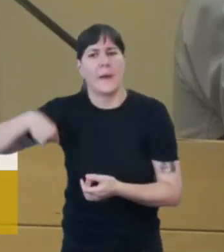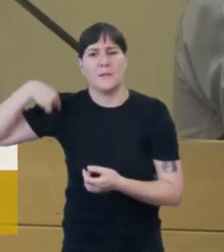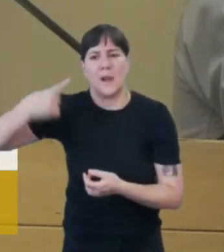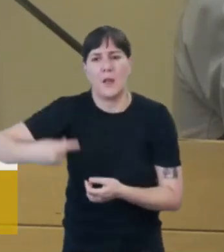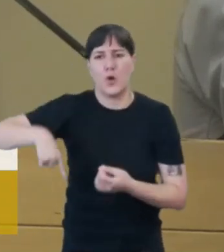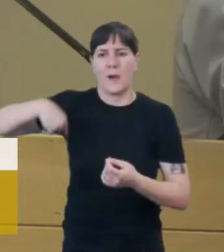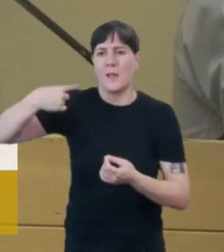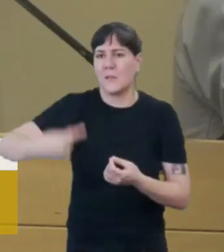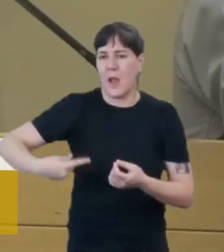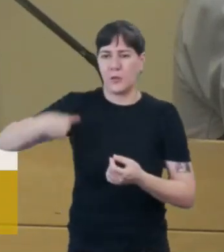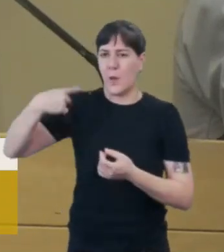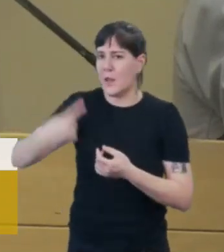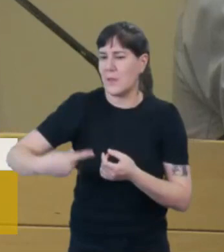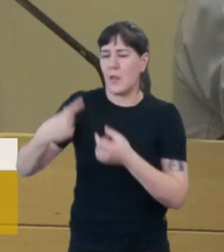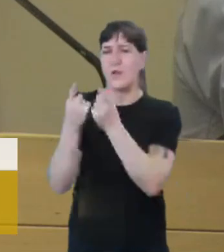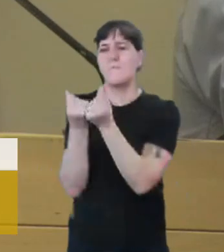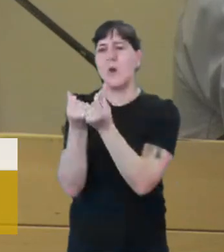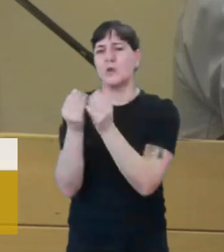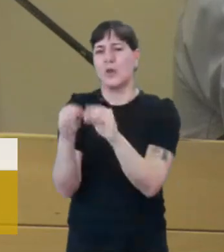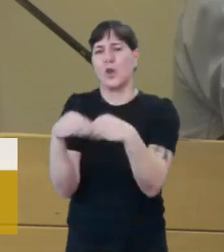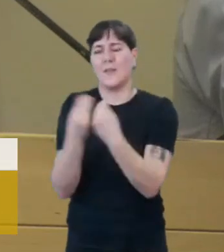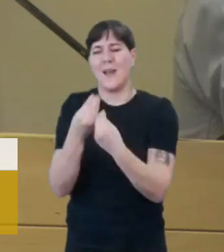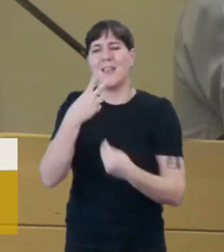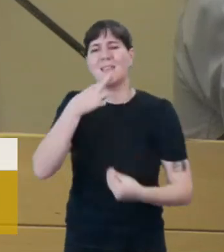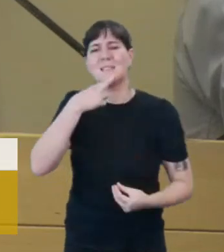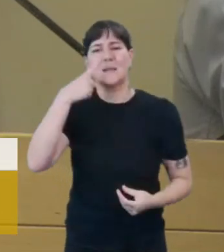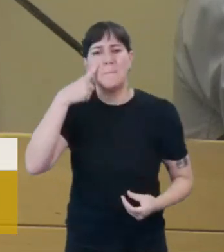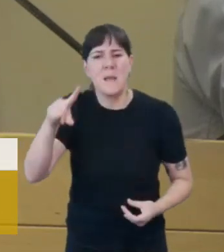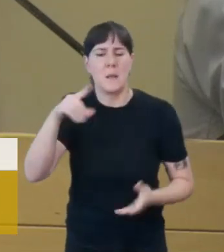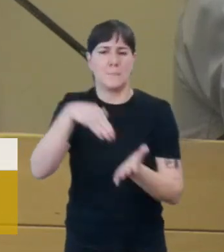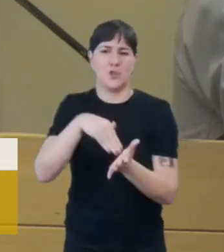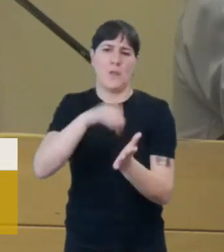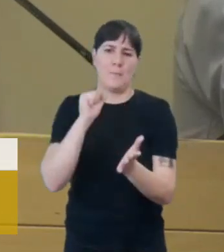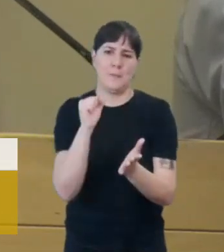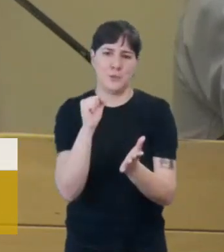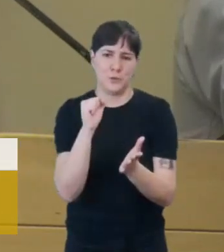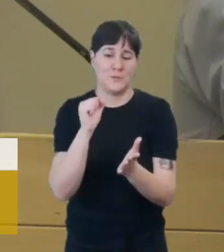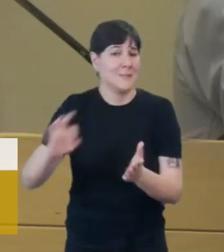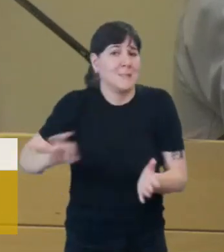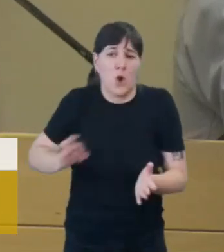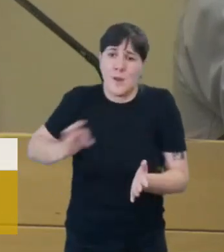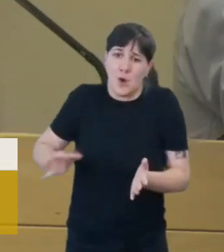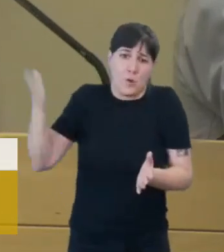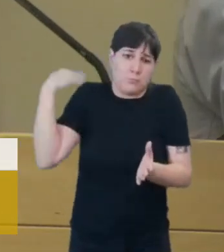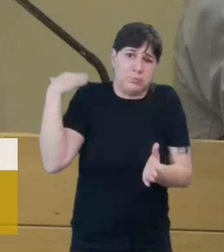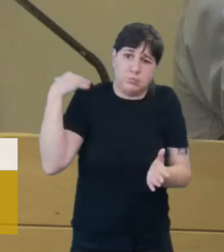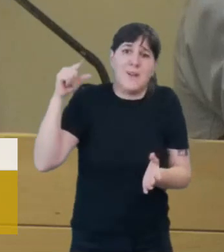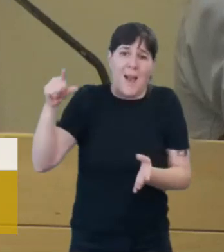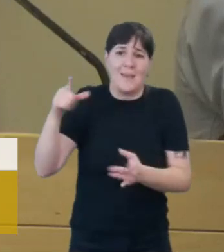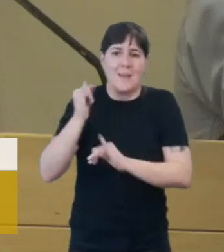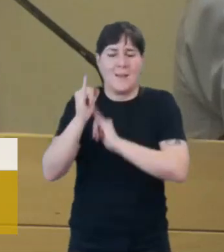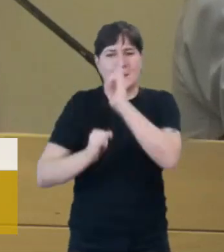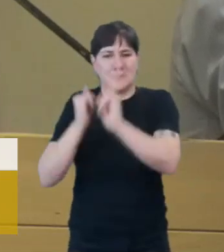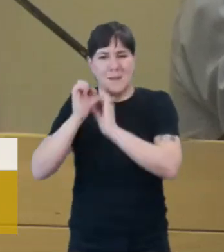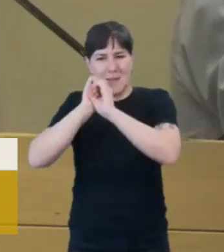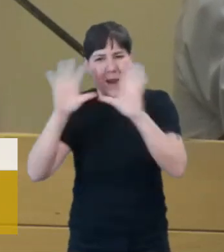monto total por 17.900 millones de pesos históricos. Allí está explicado por qué